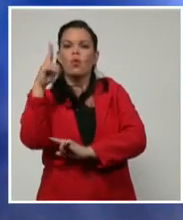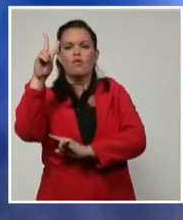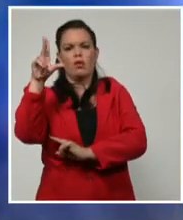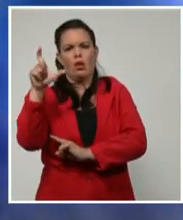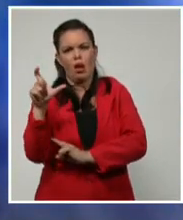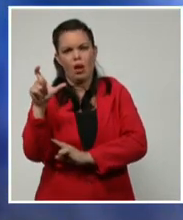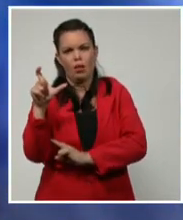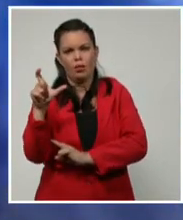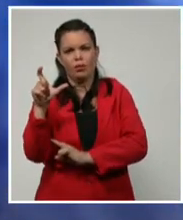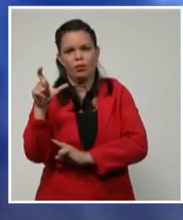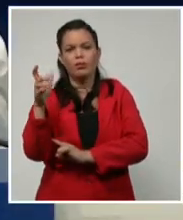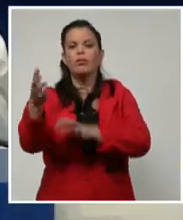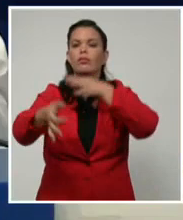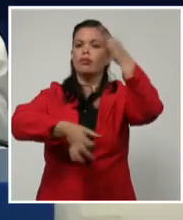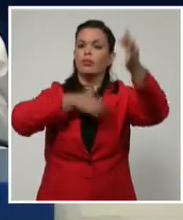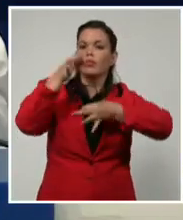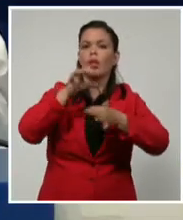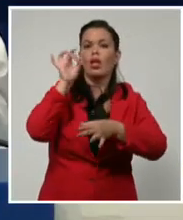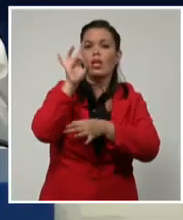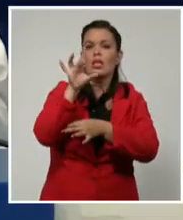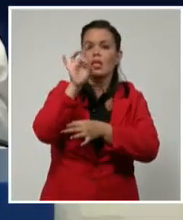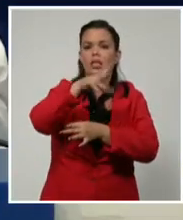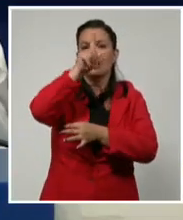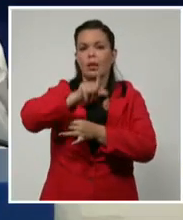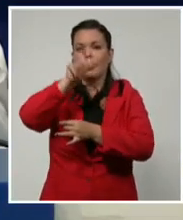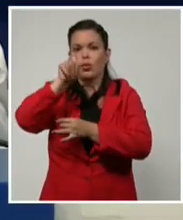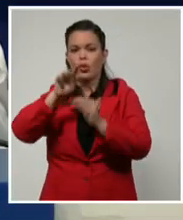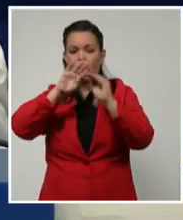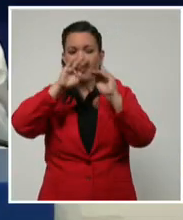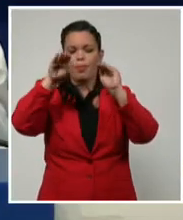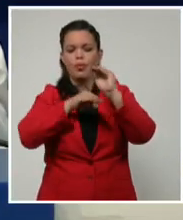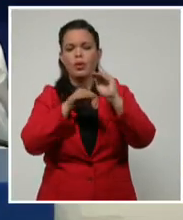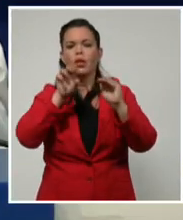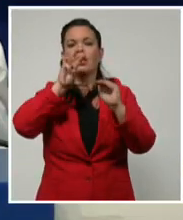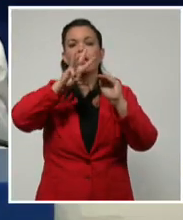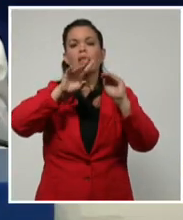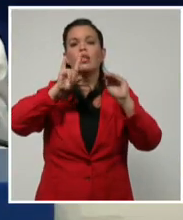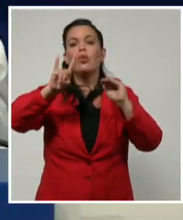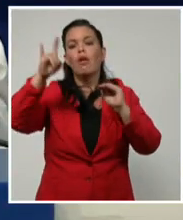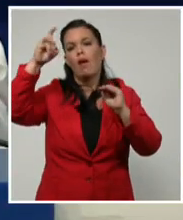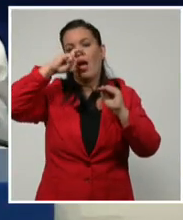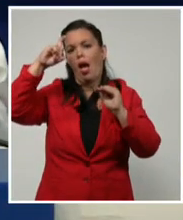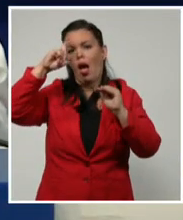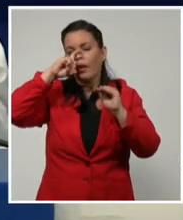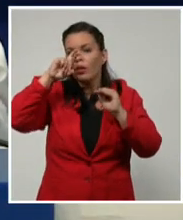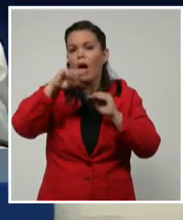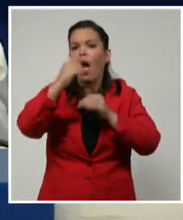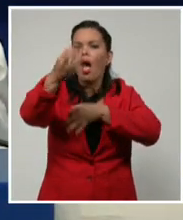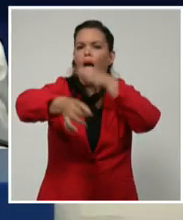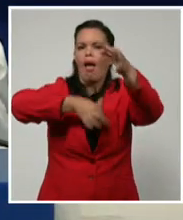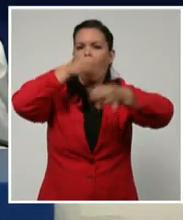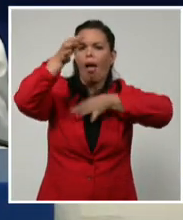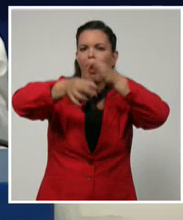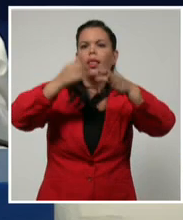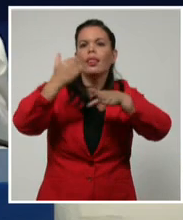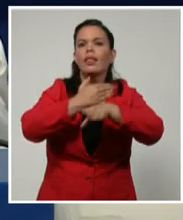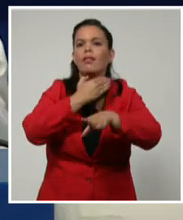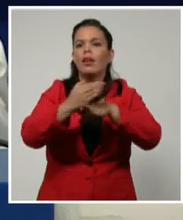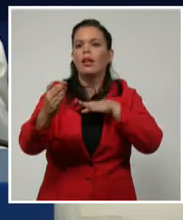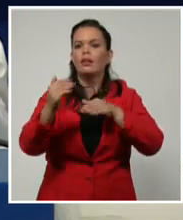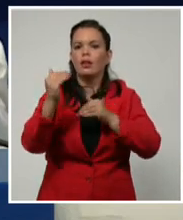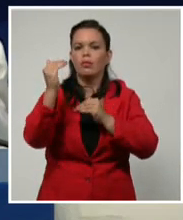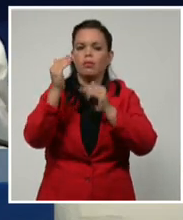que 15 personas son menores de 39 años y se refirió al comportamiento de la enfermedad en edades pediátricas.